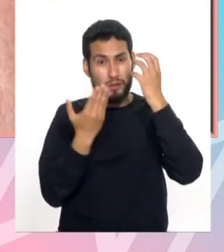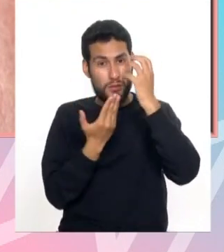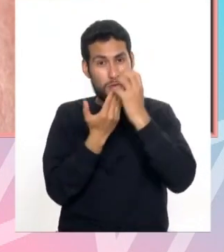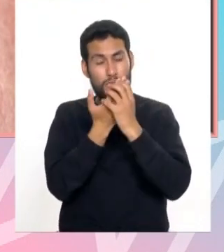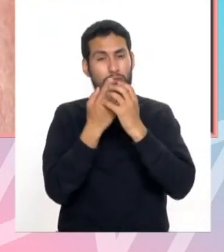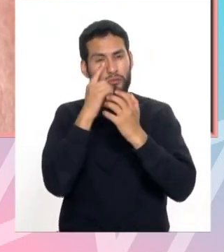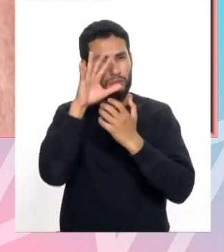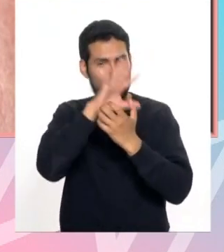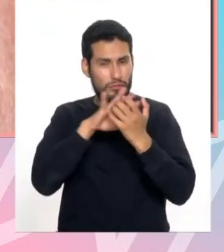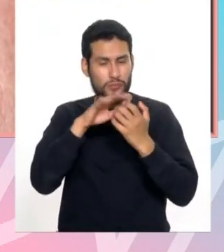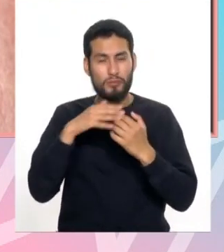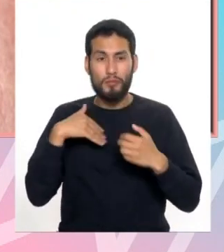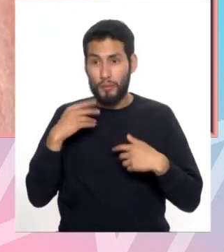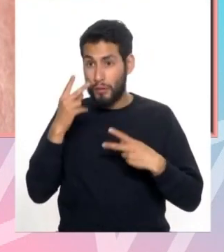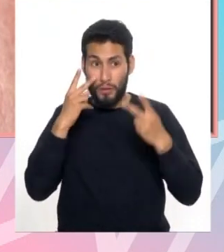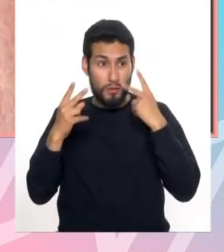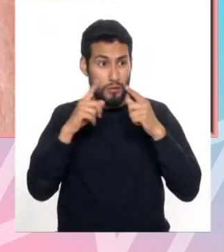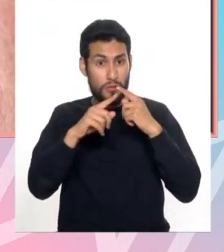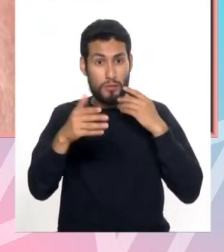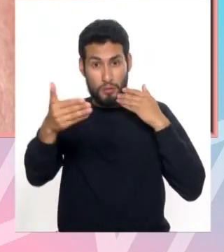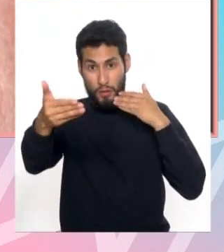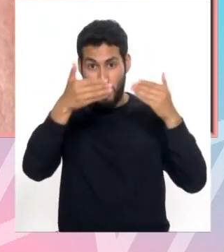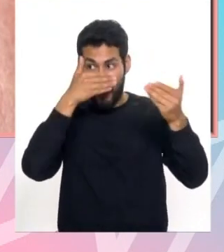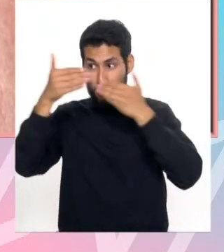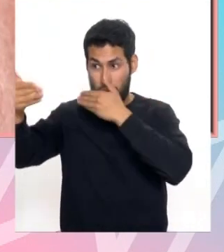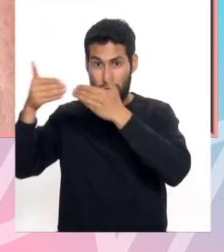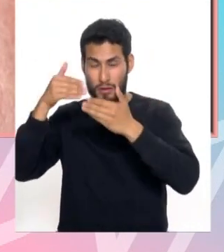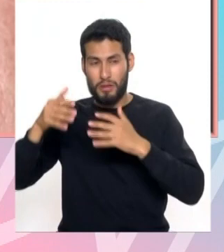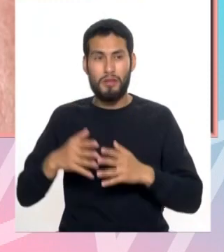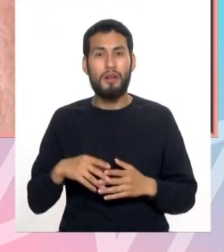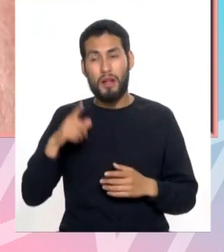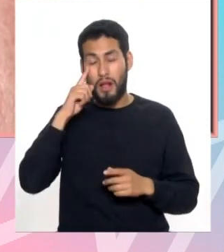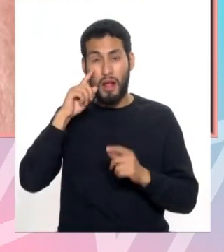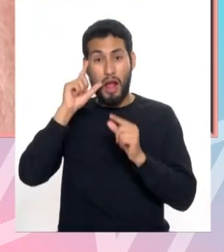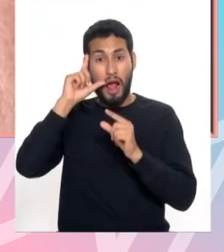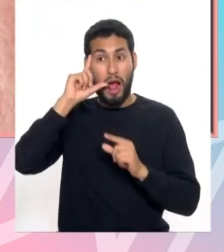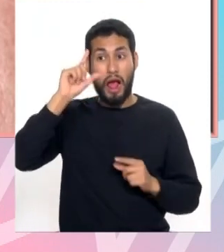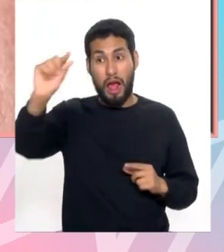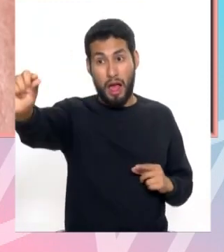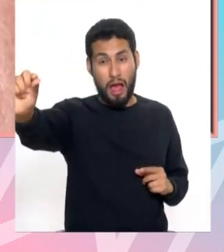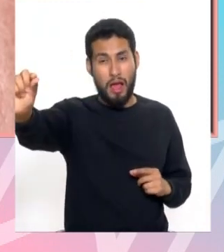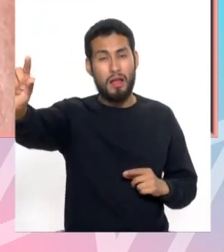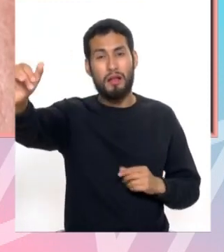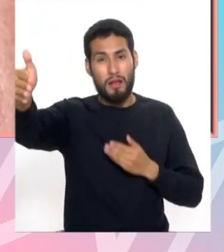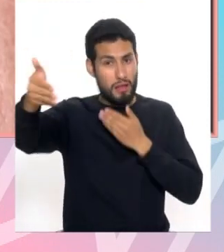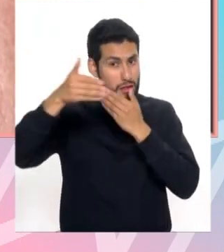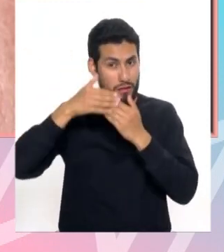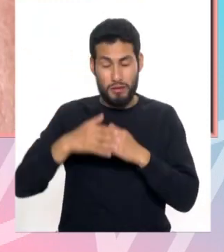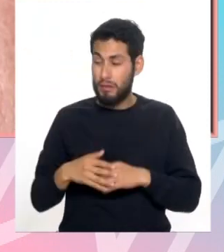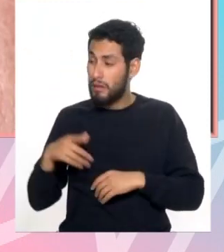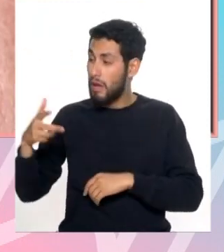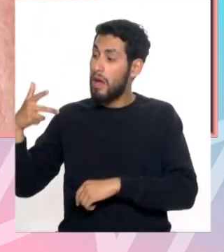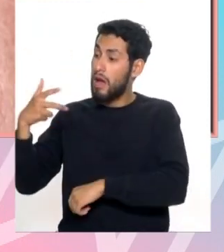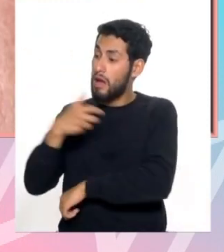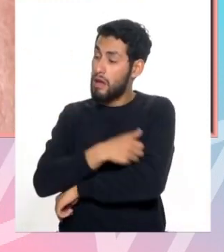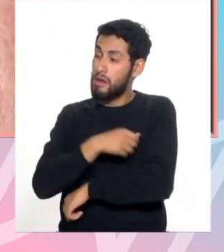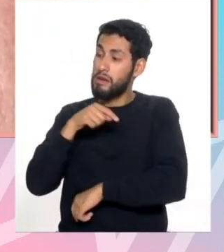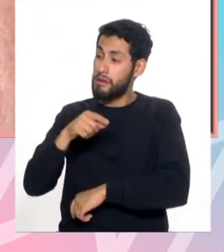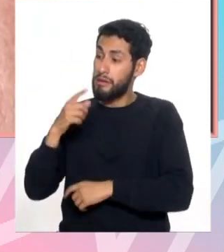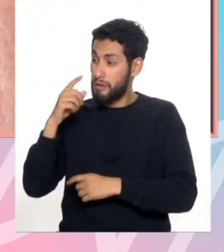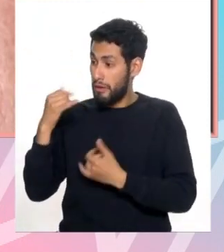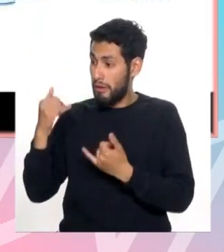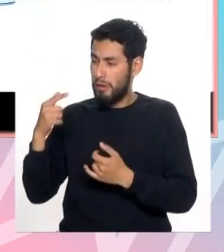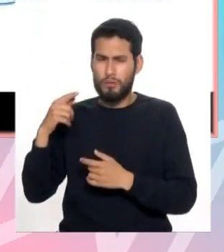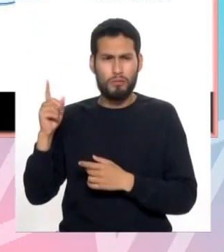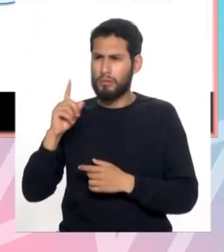todas las distancias de visión tanto de lejos como de cerca ¿la anestesia va a ser solo local? anestesia